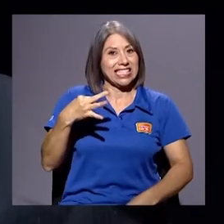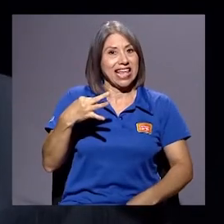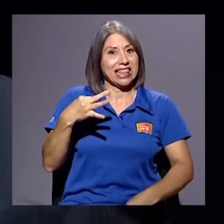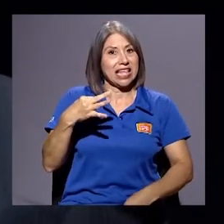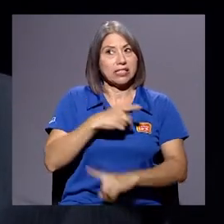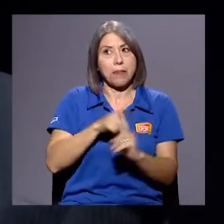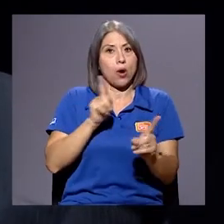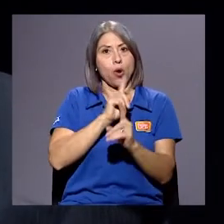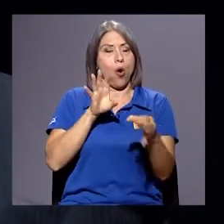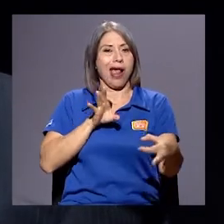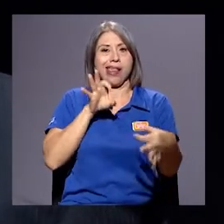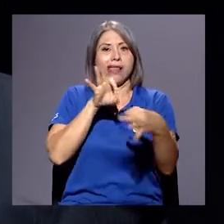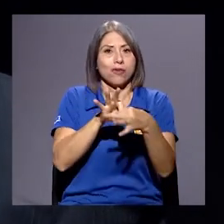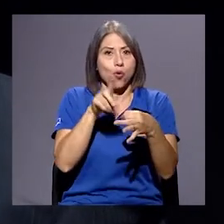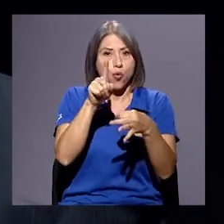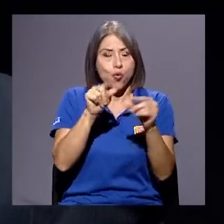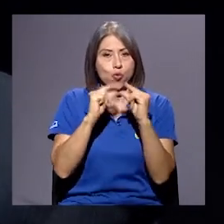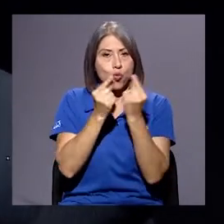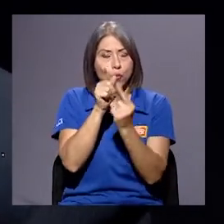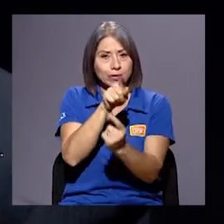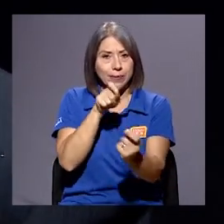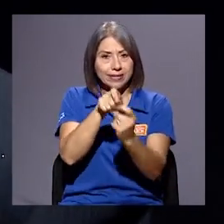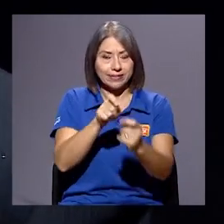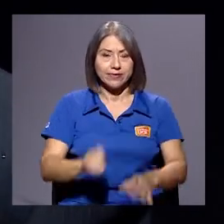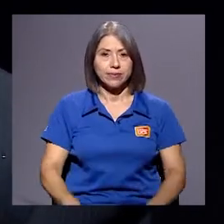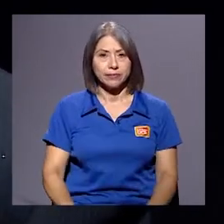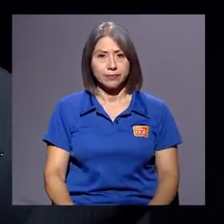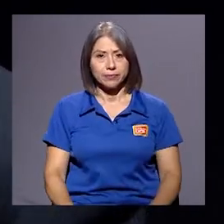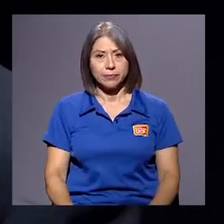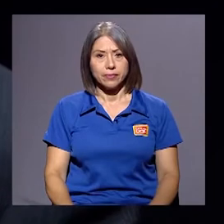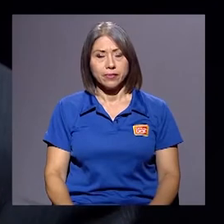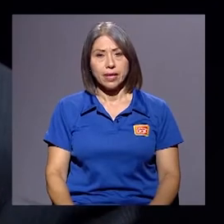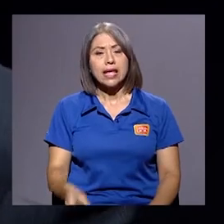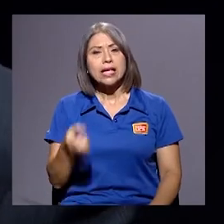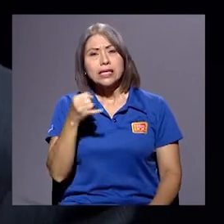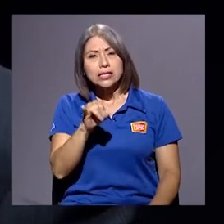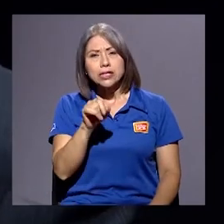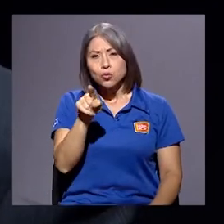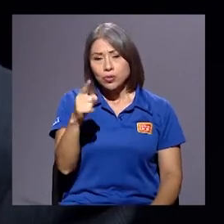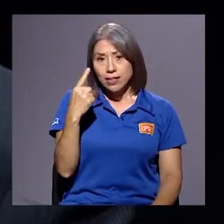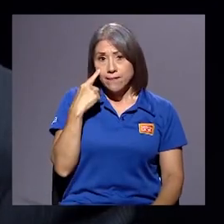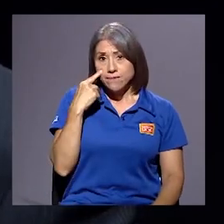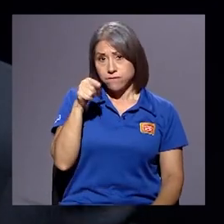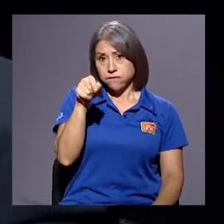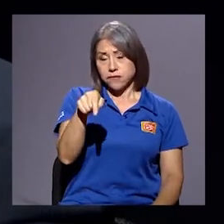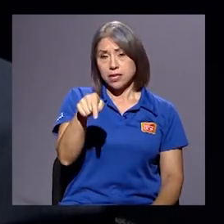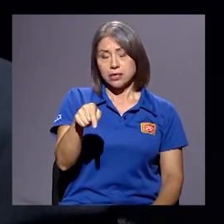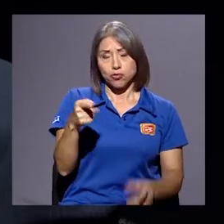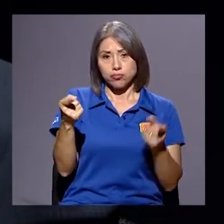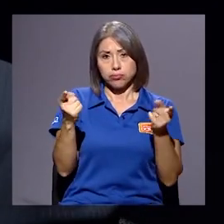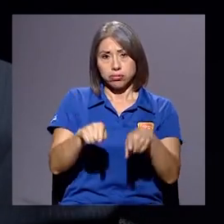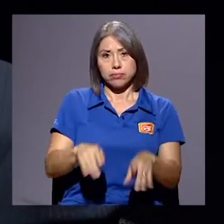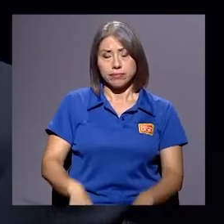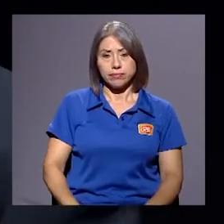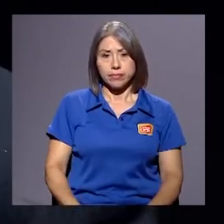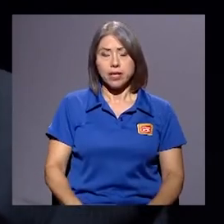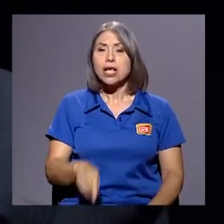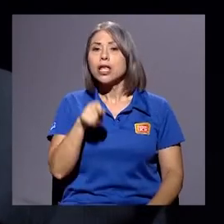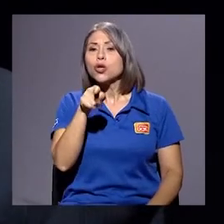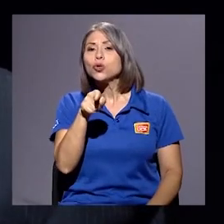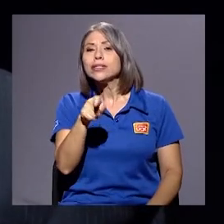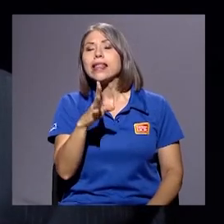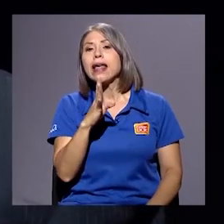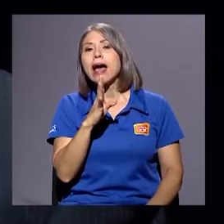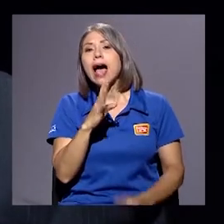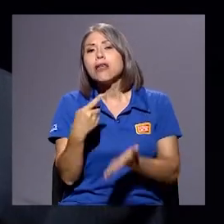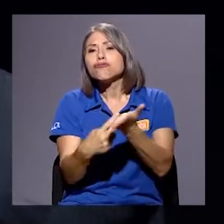ascripción. Si usted ve ese fondo y toca temas, ¿verdad?, que su